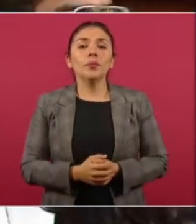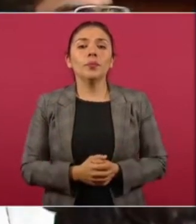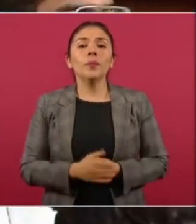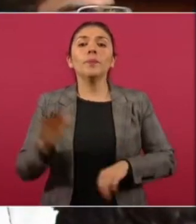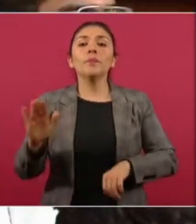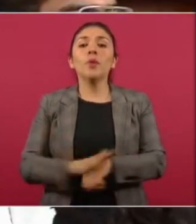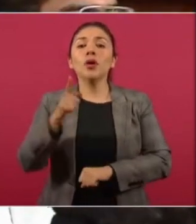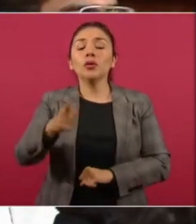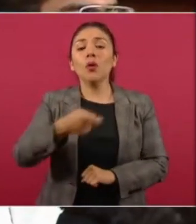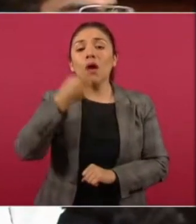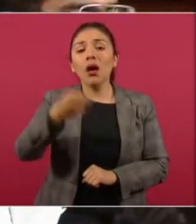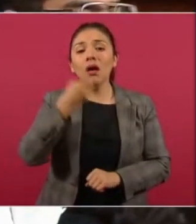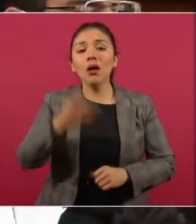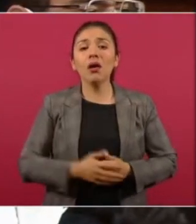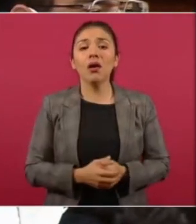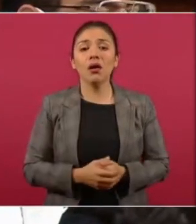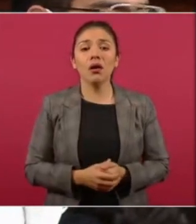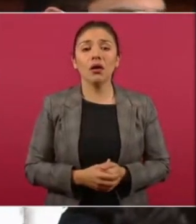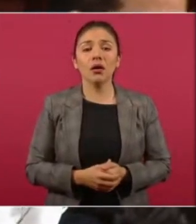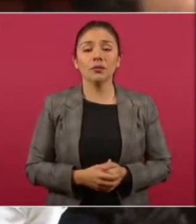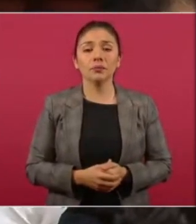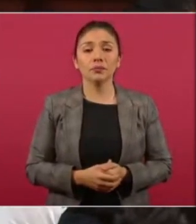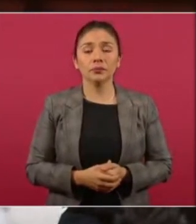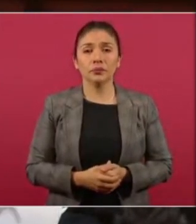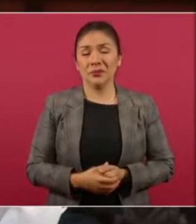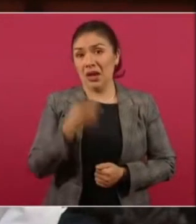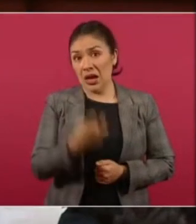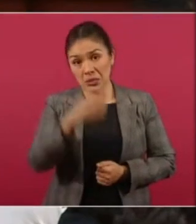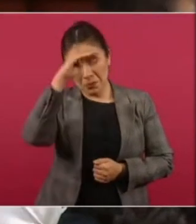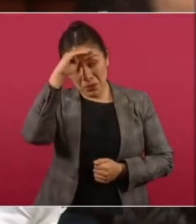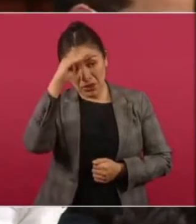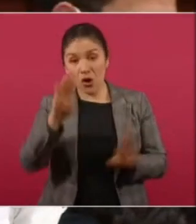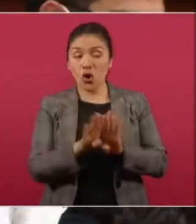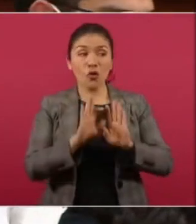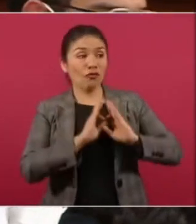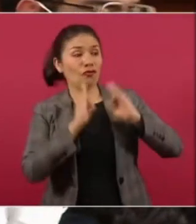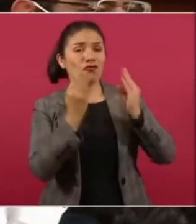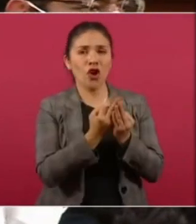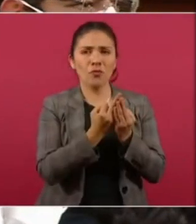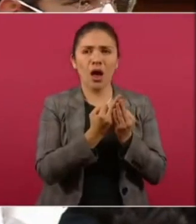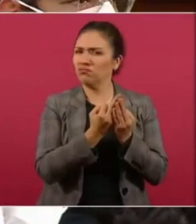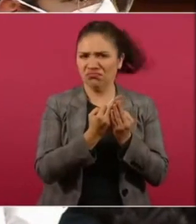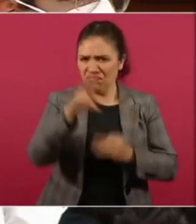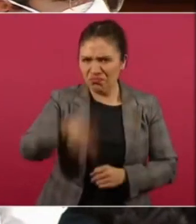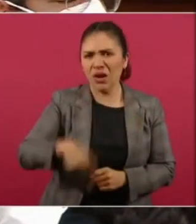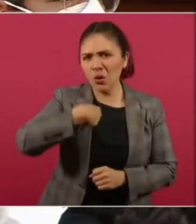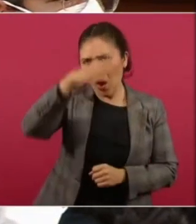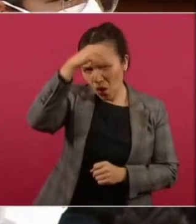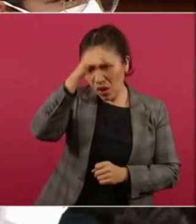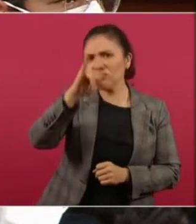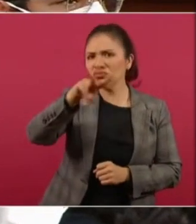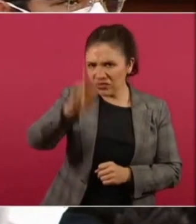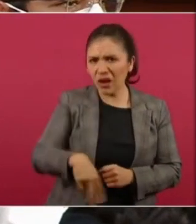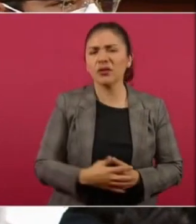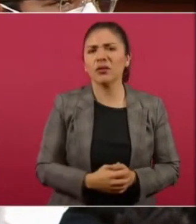porque dice, esto no es de formas. Por supuesto que yo estoy totalmente de acuerdo. No es de